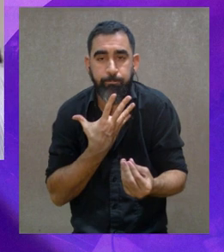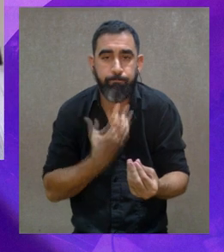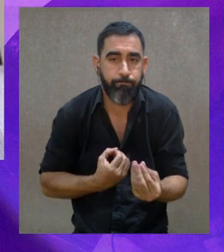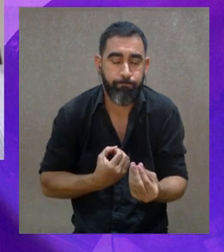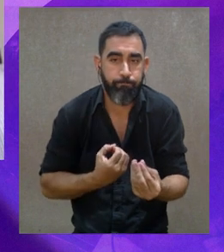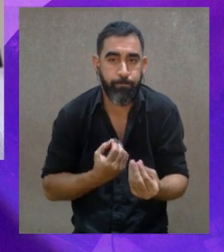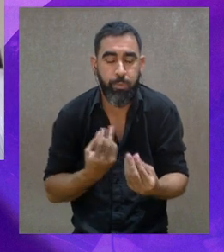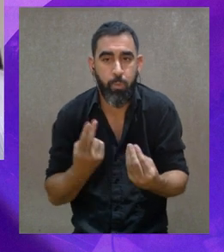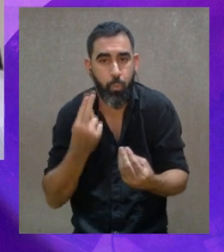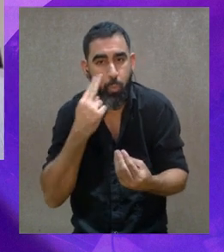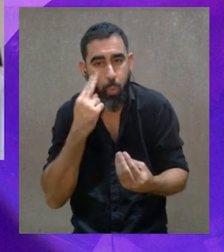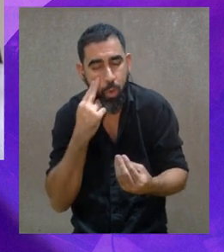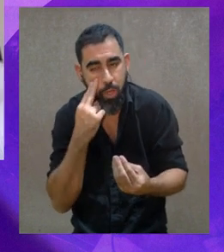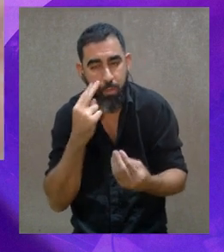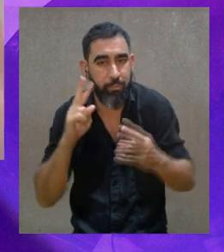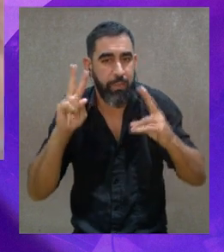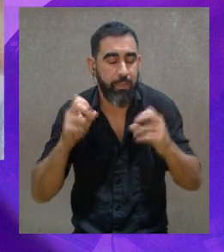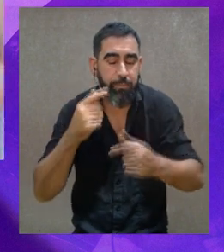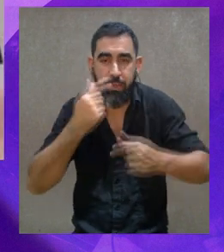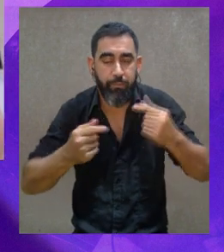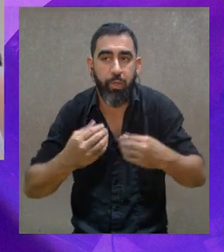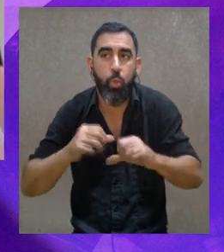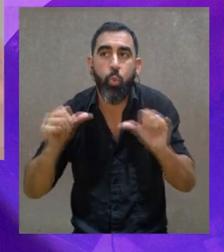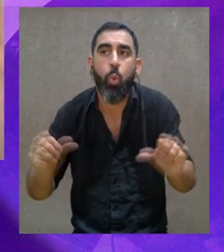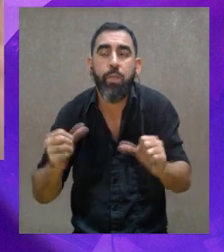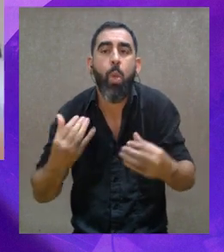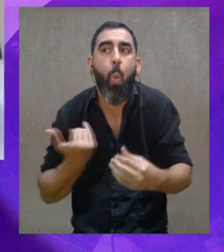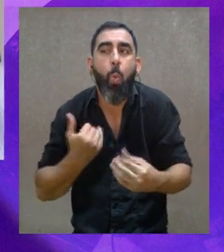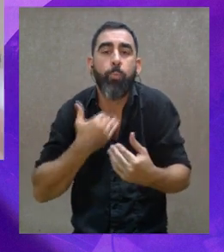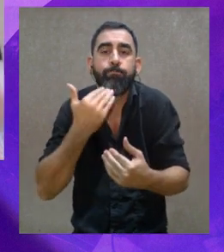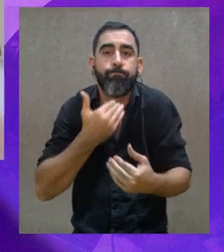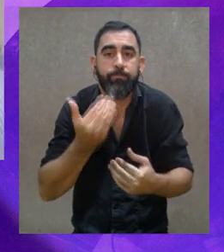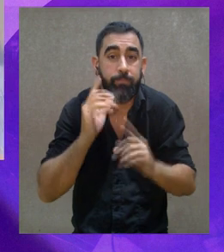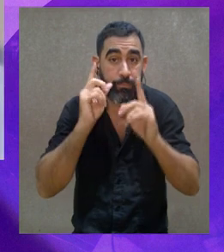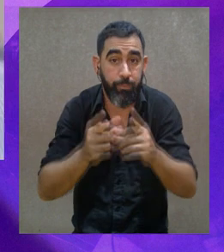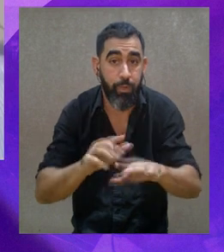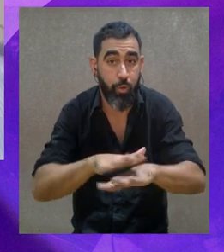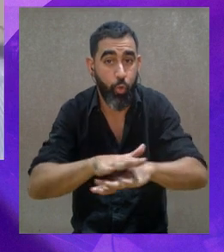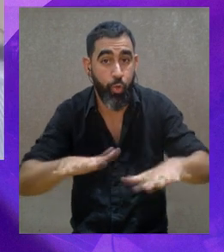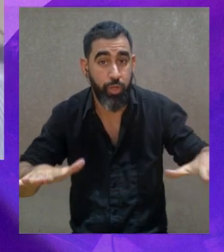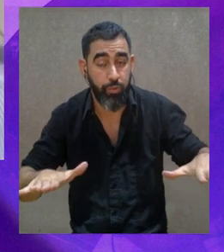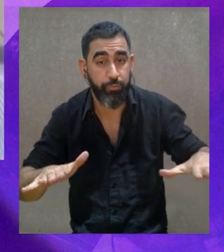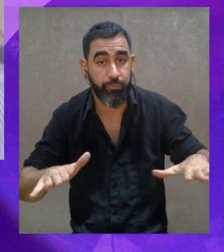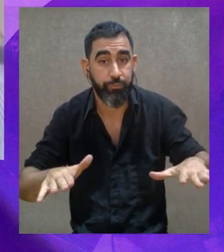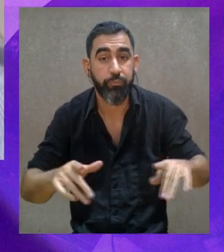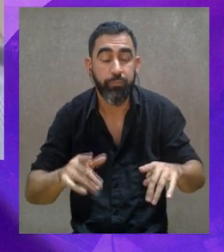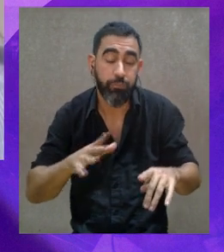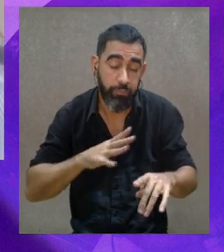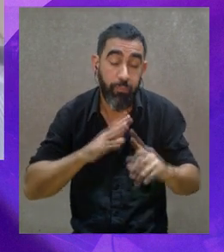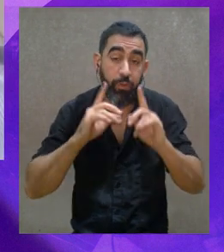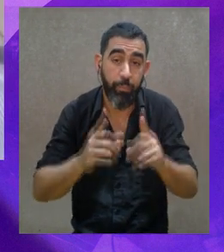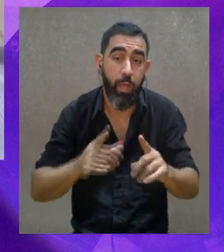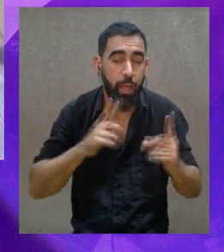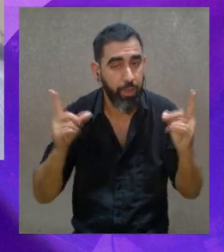comunicarme con el otro, que tengo que mirarlo a los ojos, que tengo que ir de frente, que hay muchas cosas para trabajar desde el punto de vista